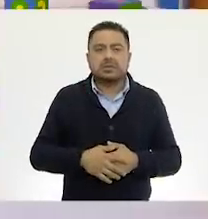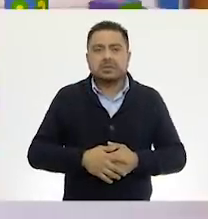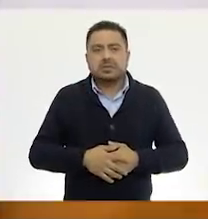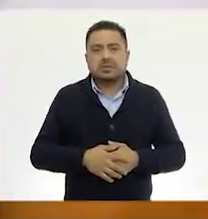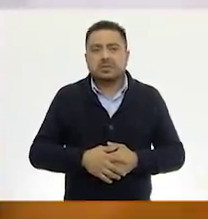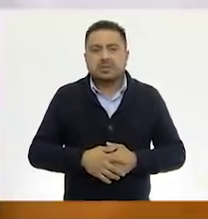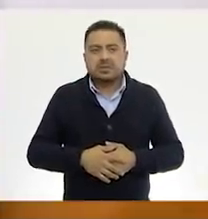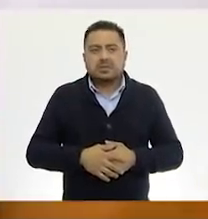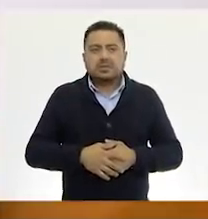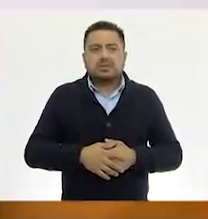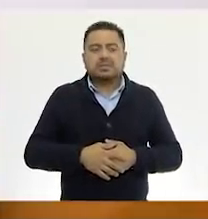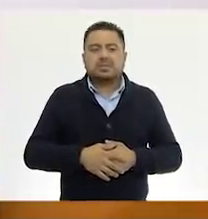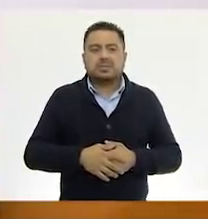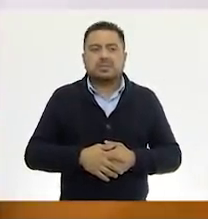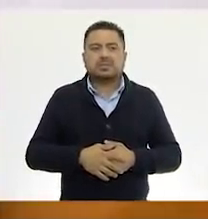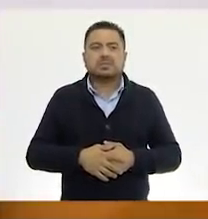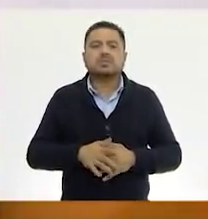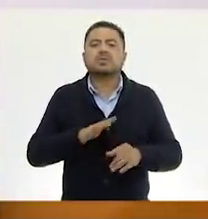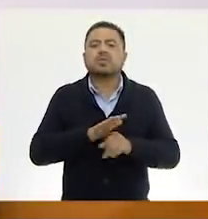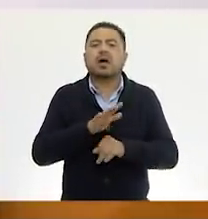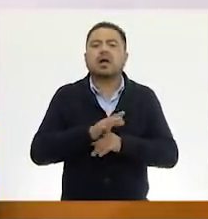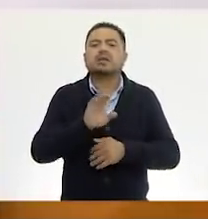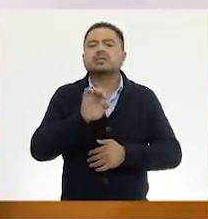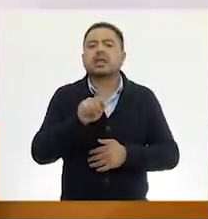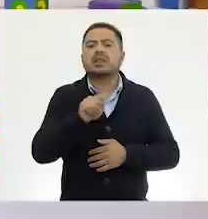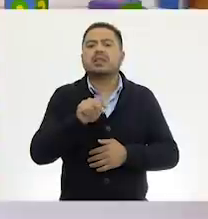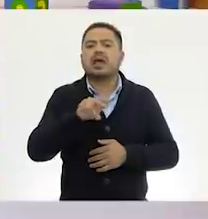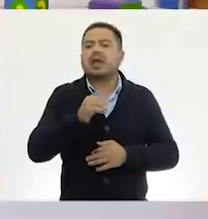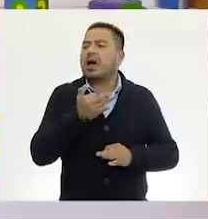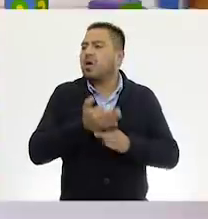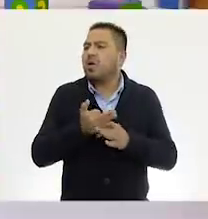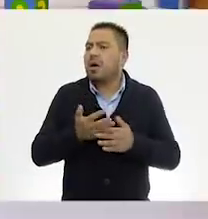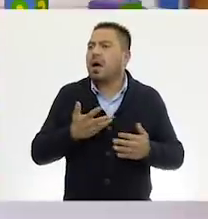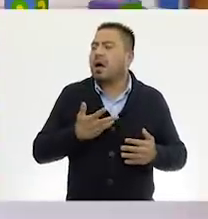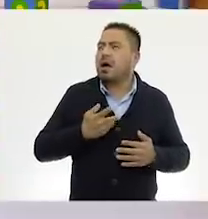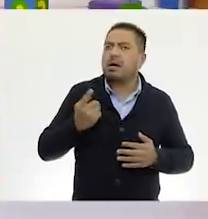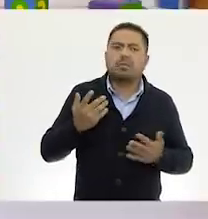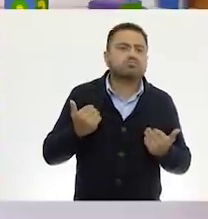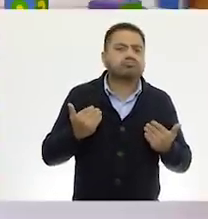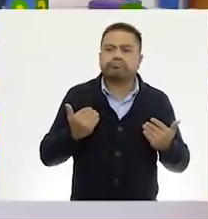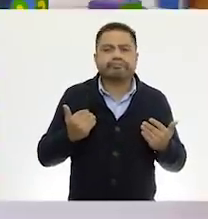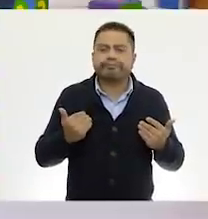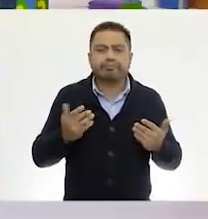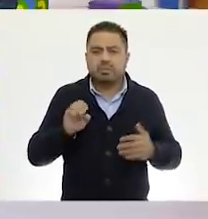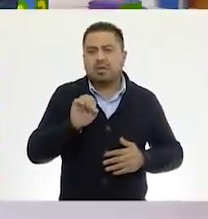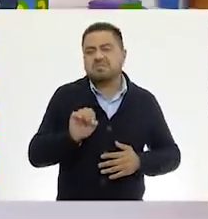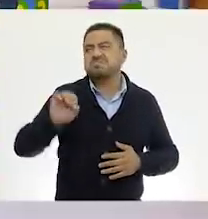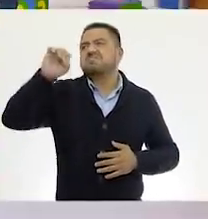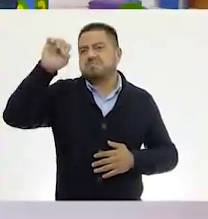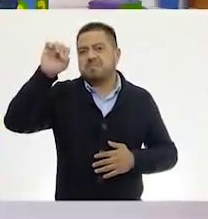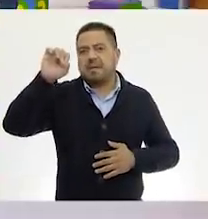A esto le vamos a sumar las centenas. ¿Cuántas centenas tenemos en este caso? Ninguna. Ninguna.